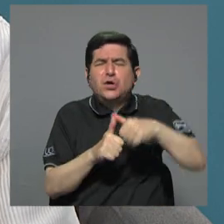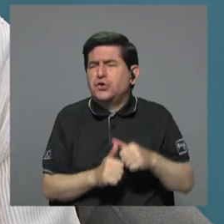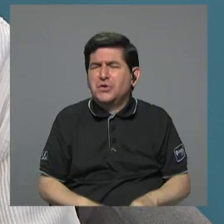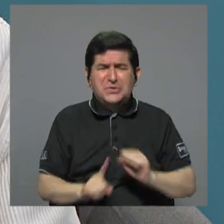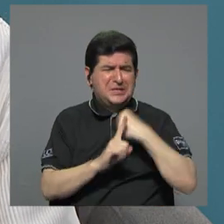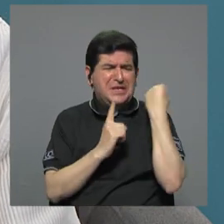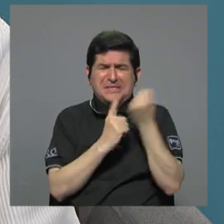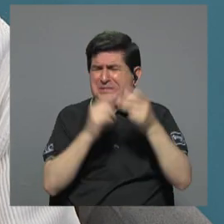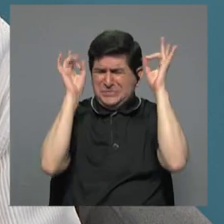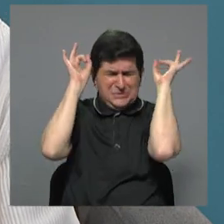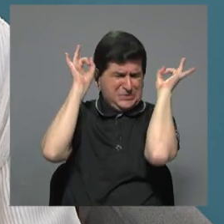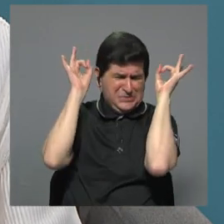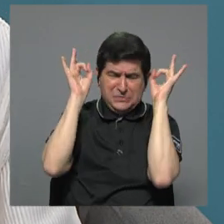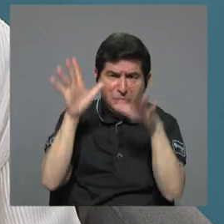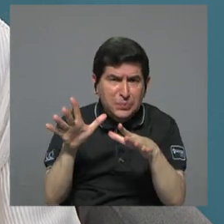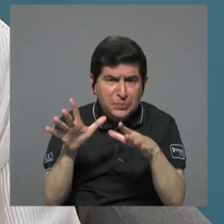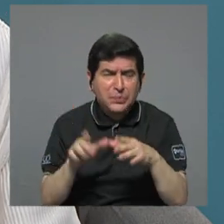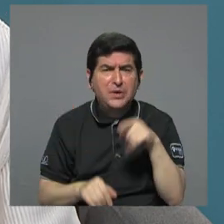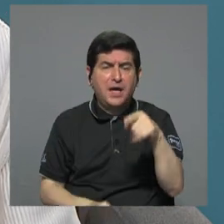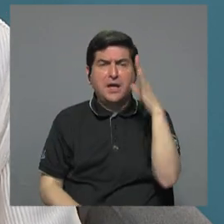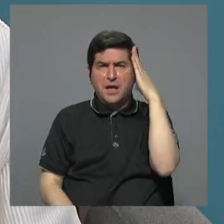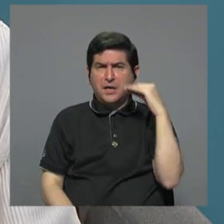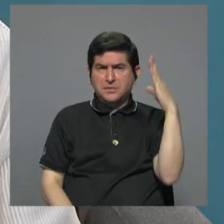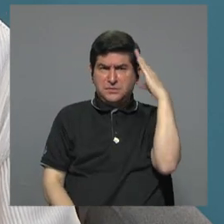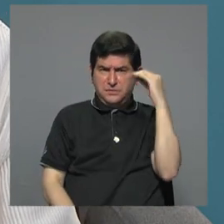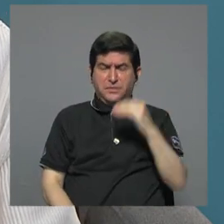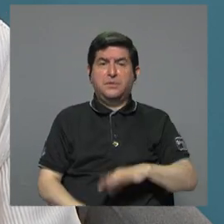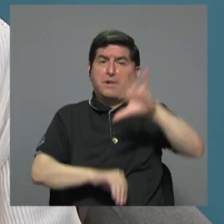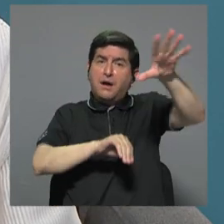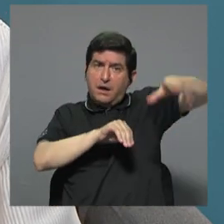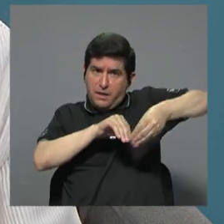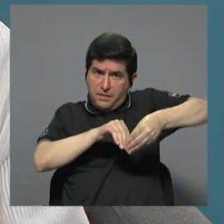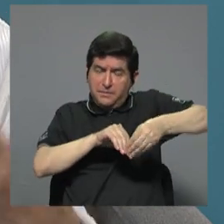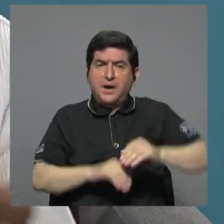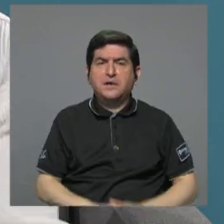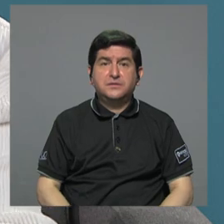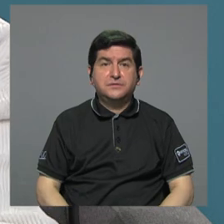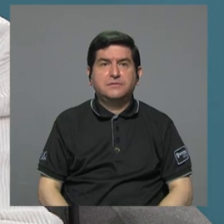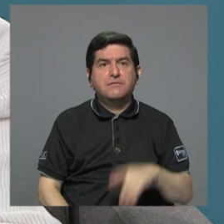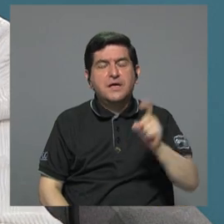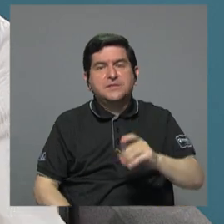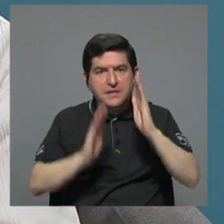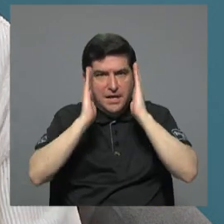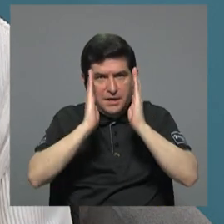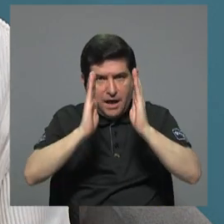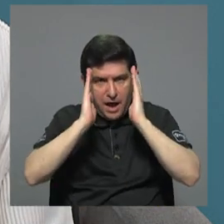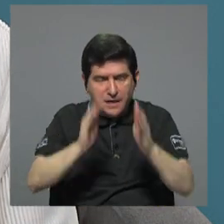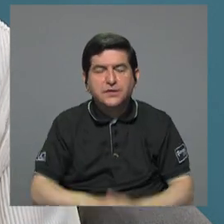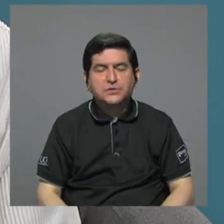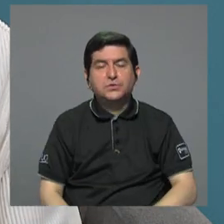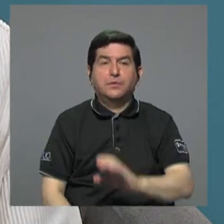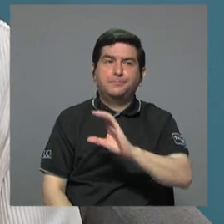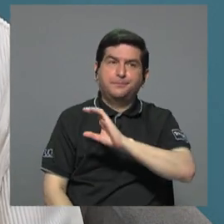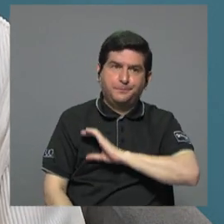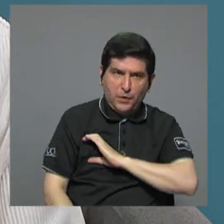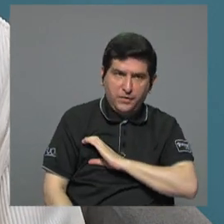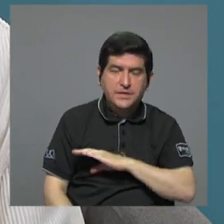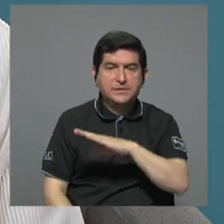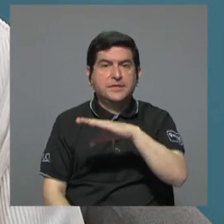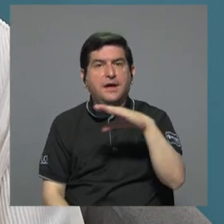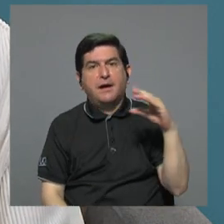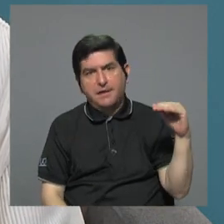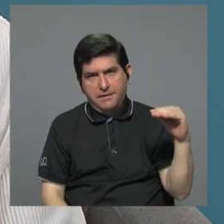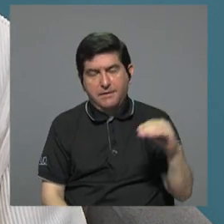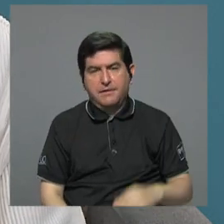es una pesadilla lo que han vivido, aparte de tener que ser abordadas, como muy bien decías, por la policía, y